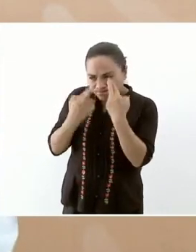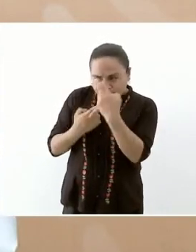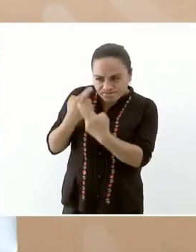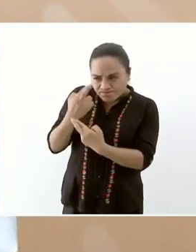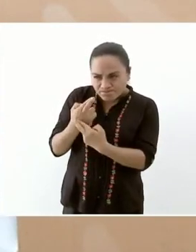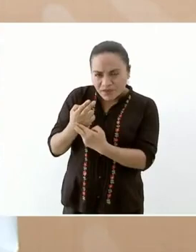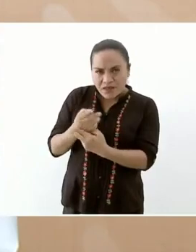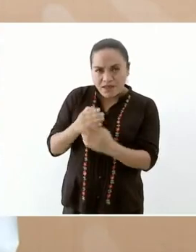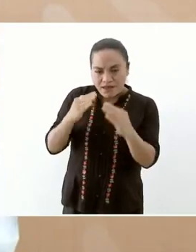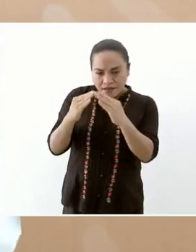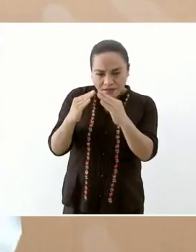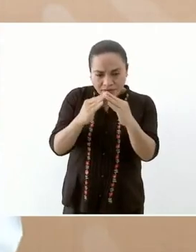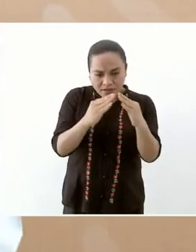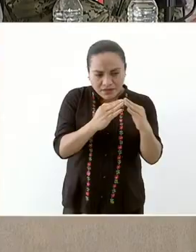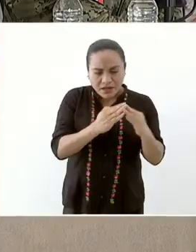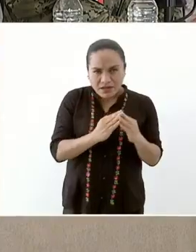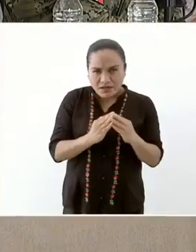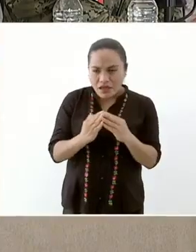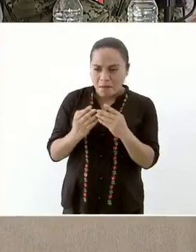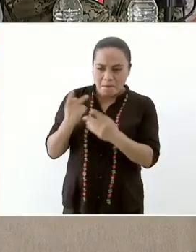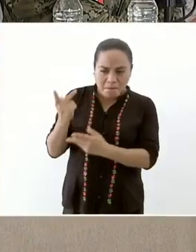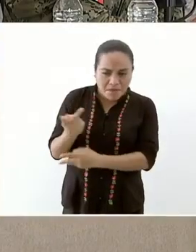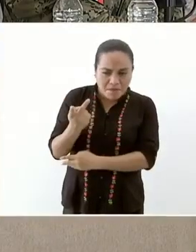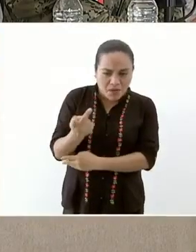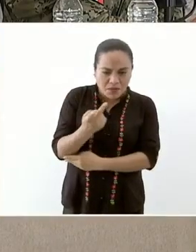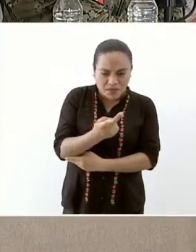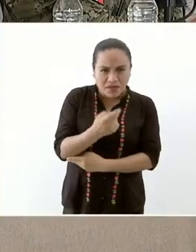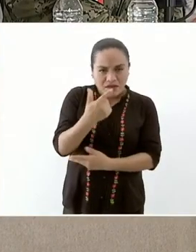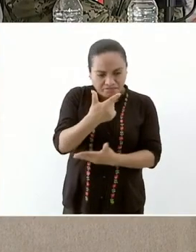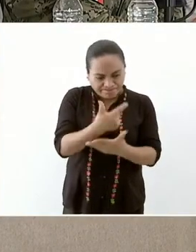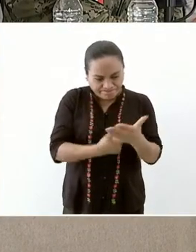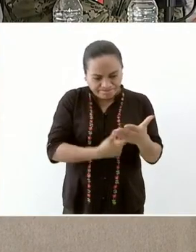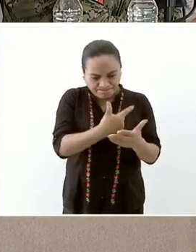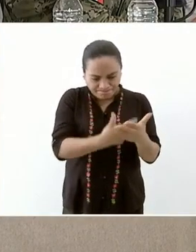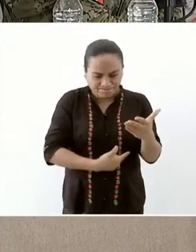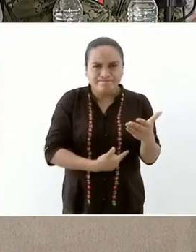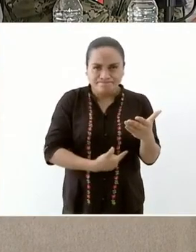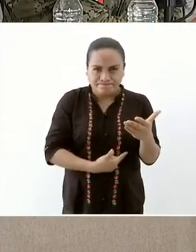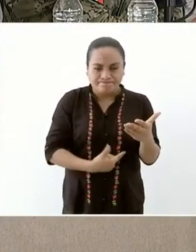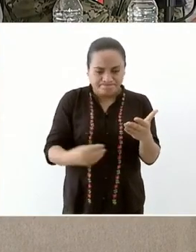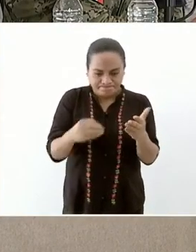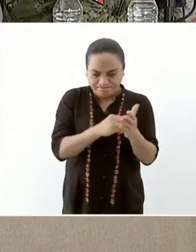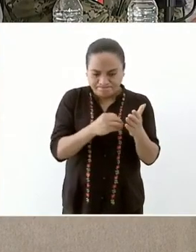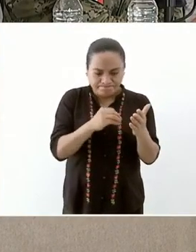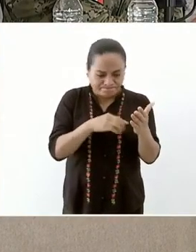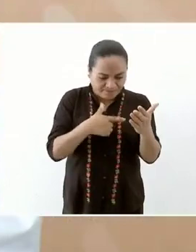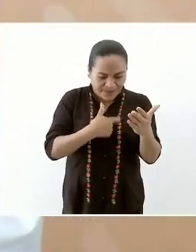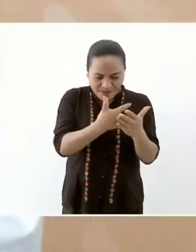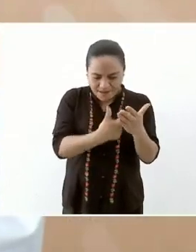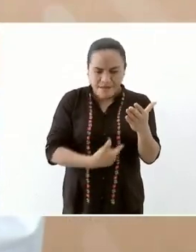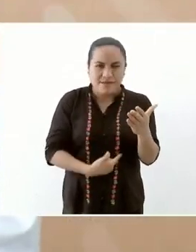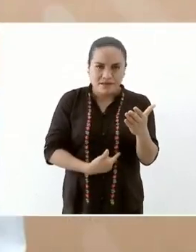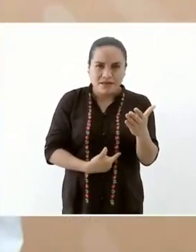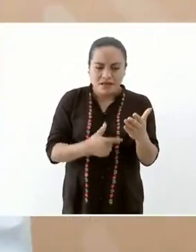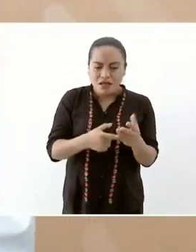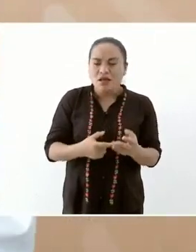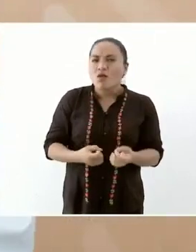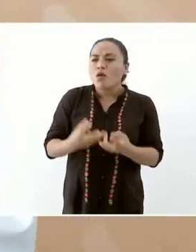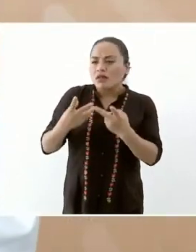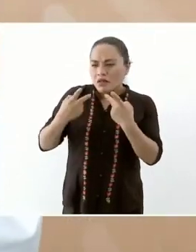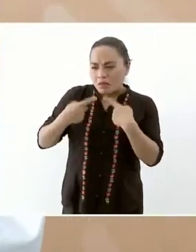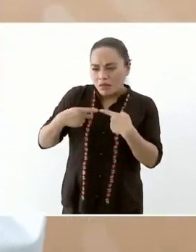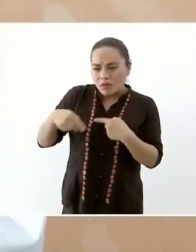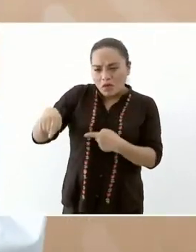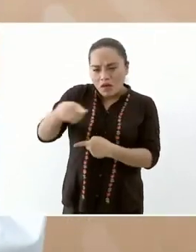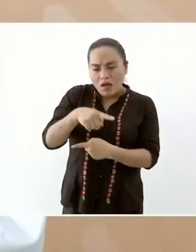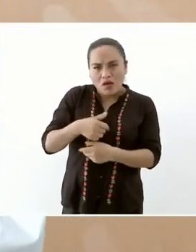casa por casa y ahí se ve el daño directo a